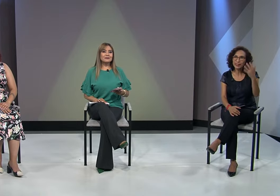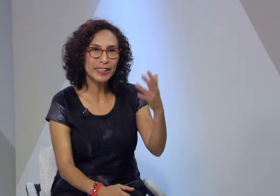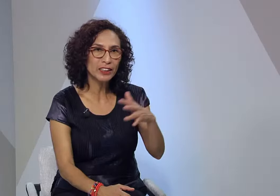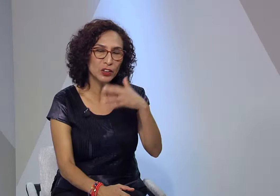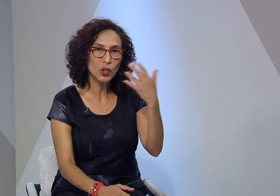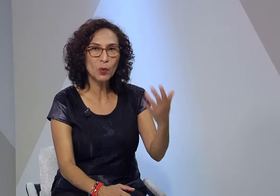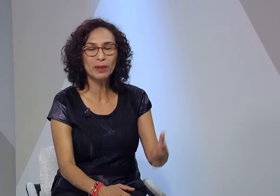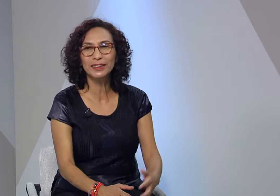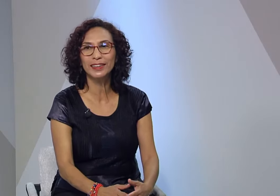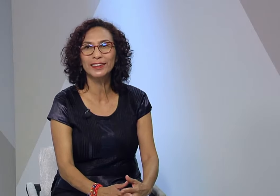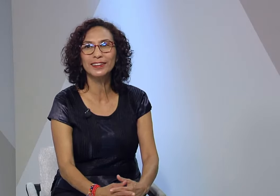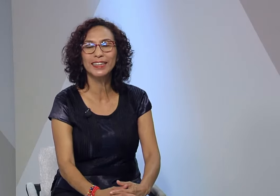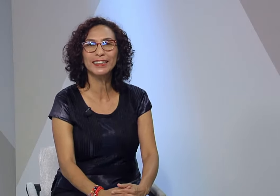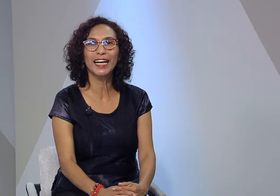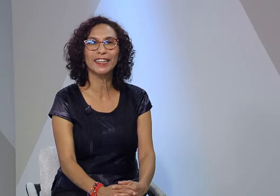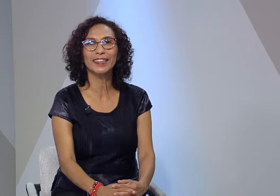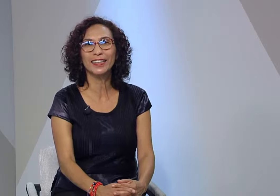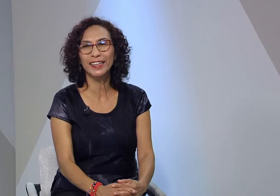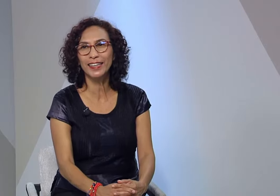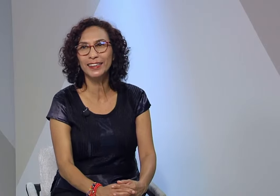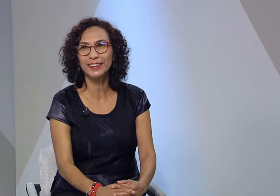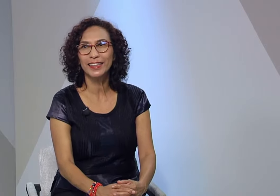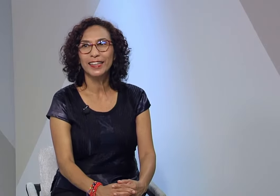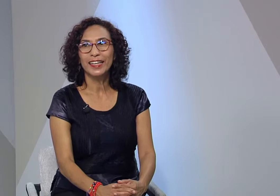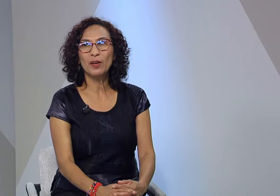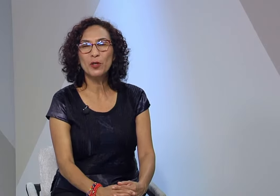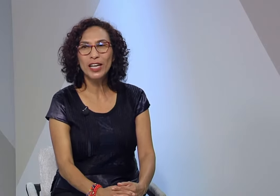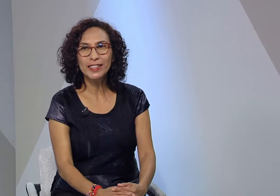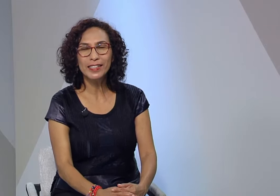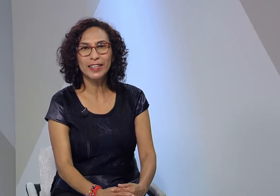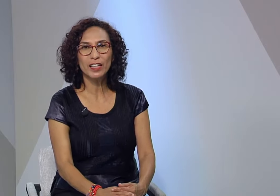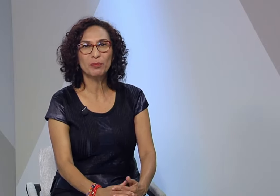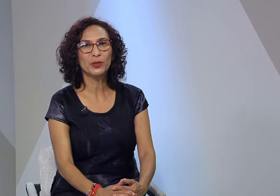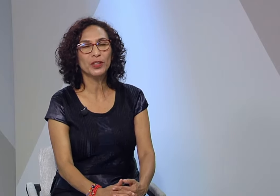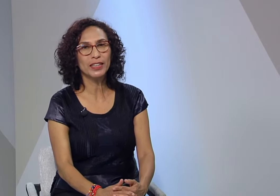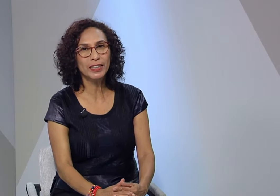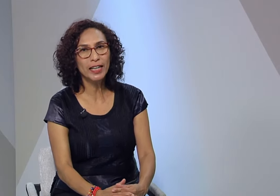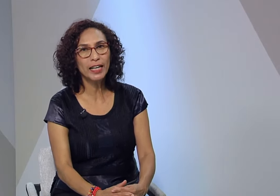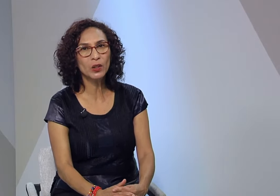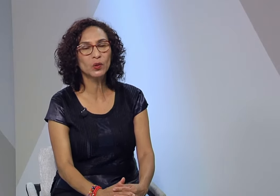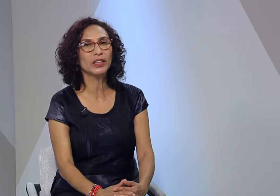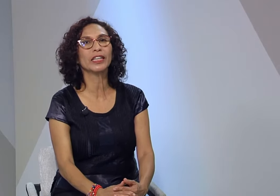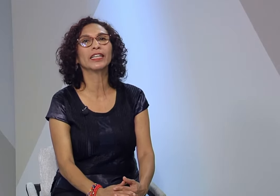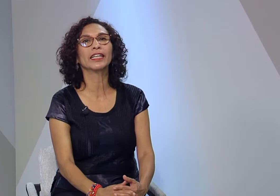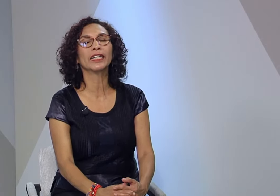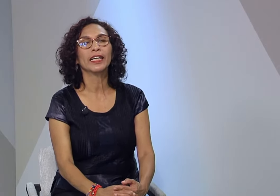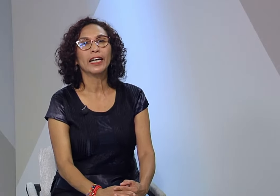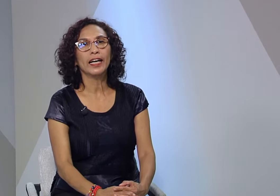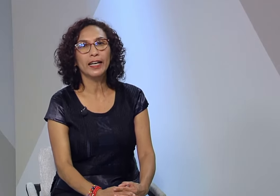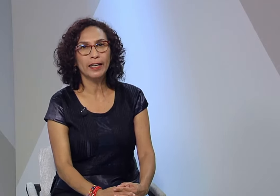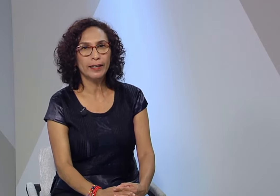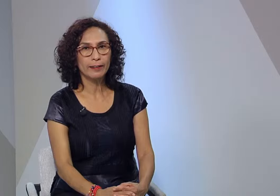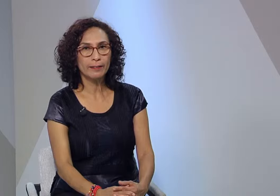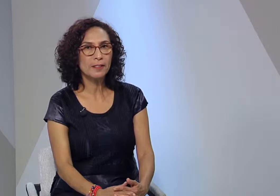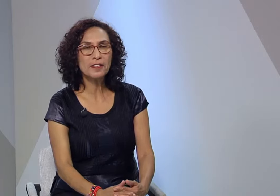una explicación bastante detallada de qué es la violencia en el ámbito digital contiene